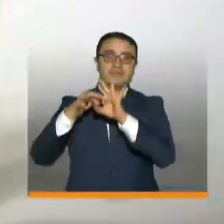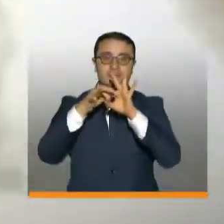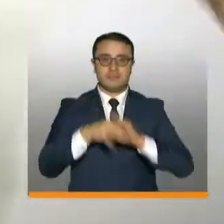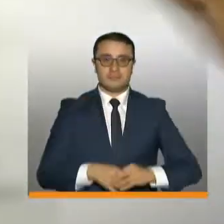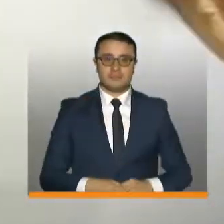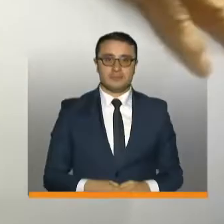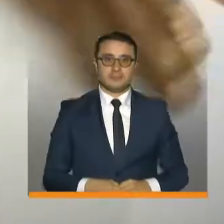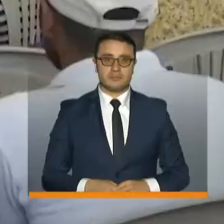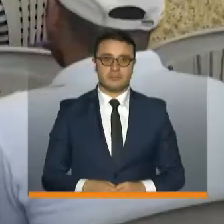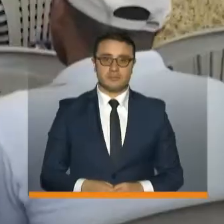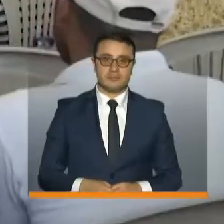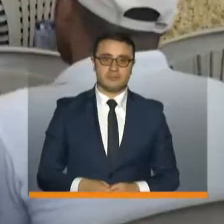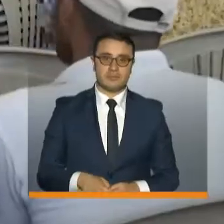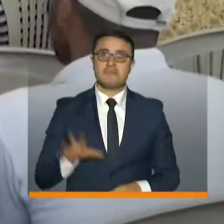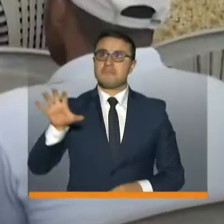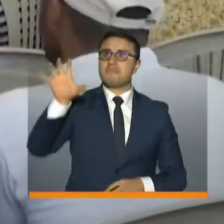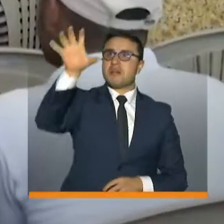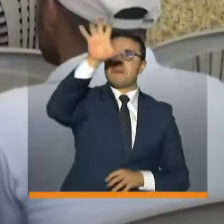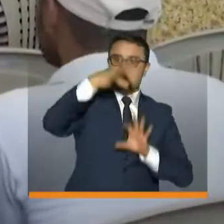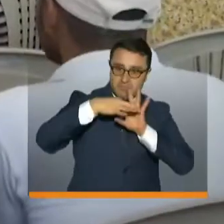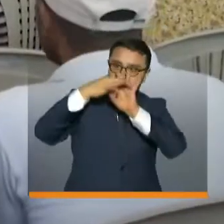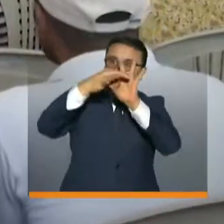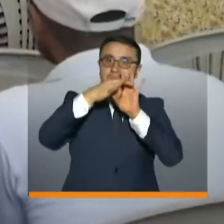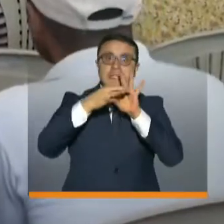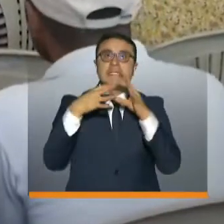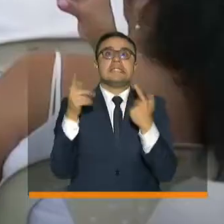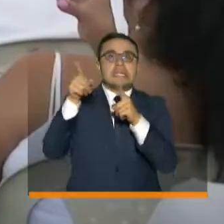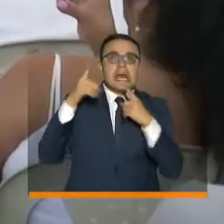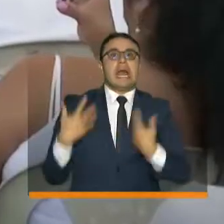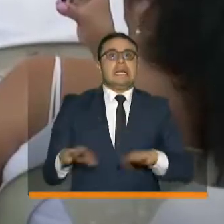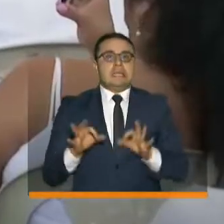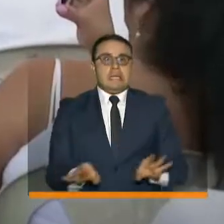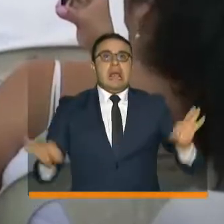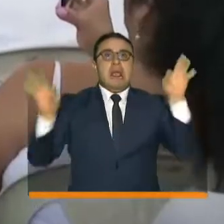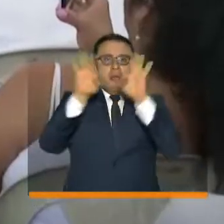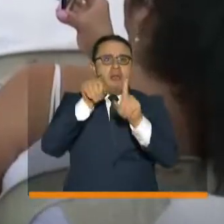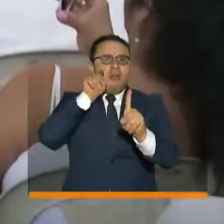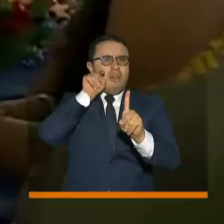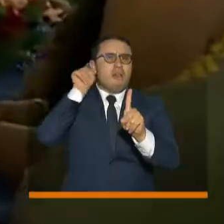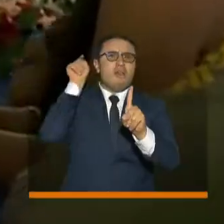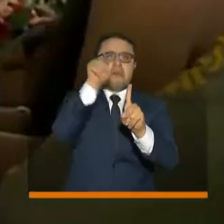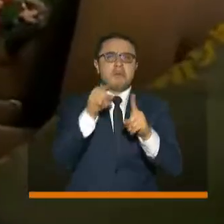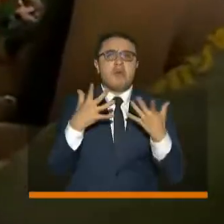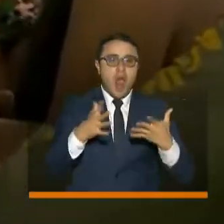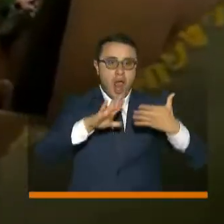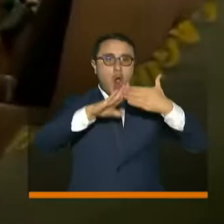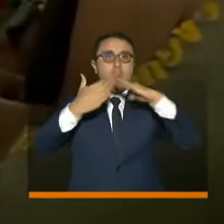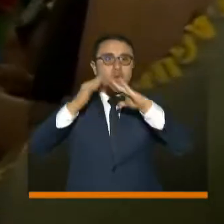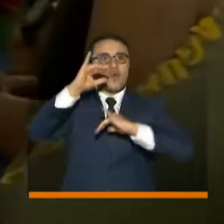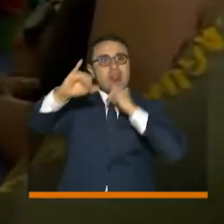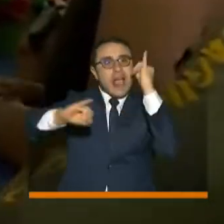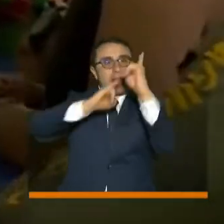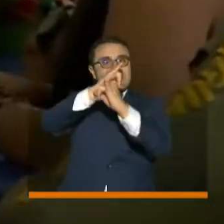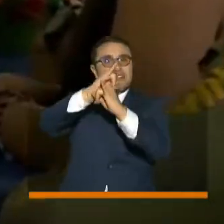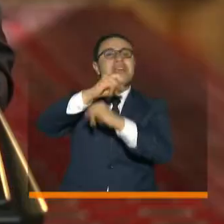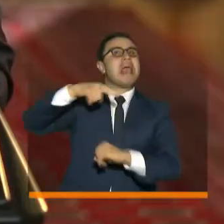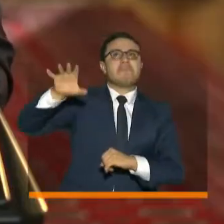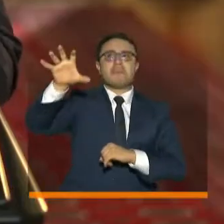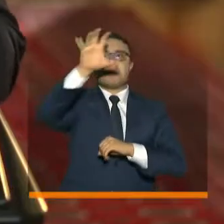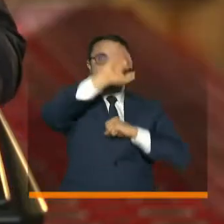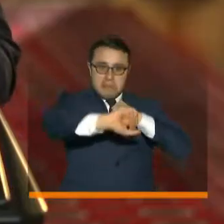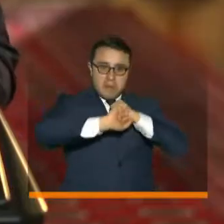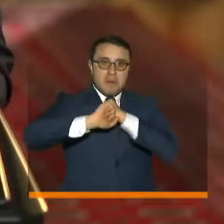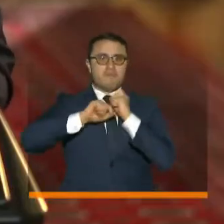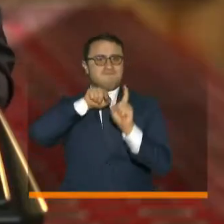Las herramientas multilaterales han sido claves para la contribución de la comunidad internacional a este propósito,